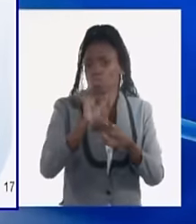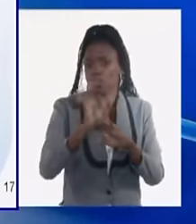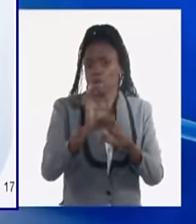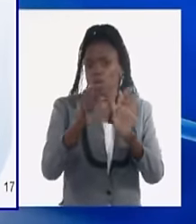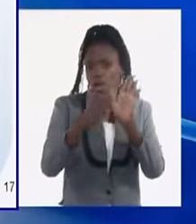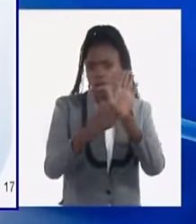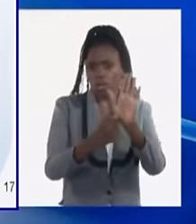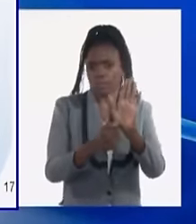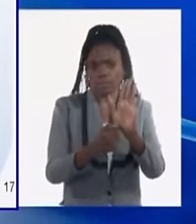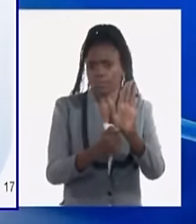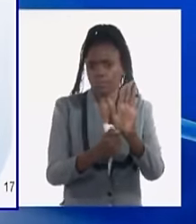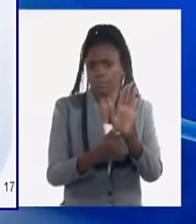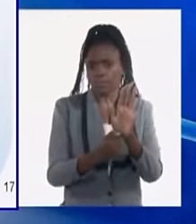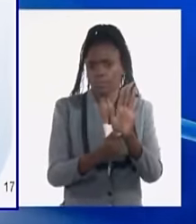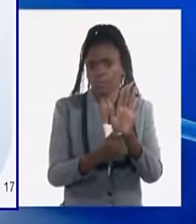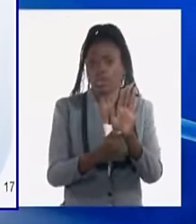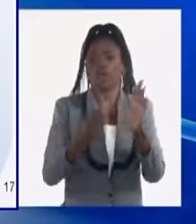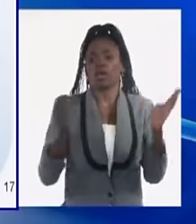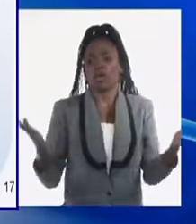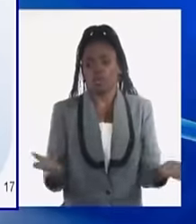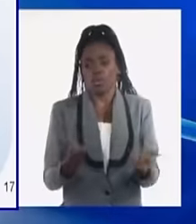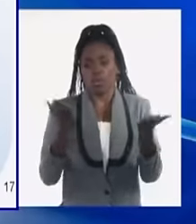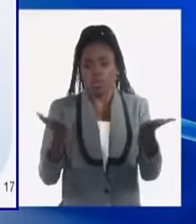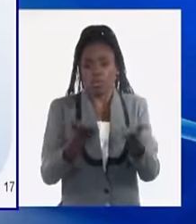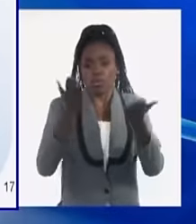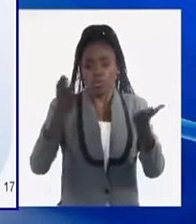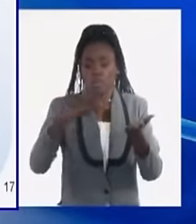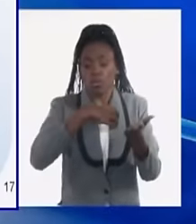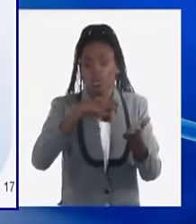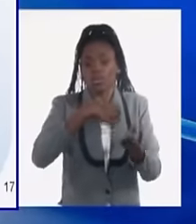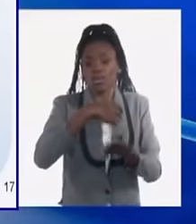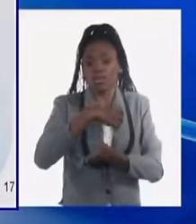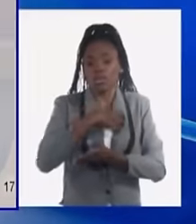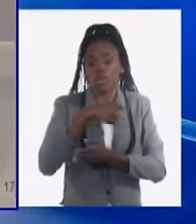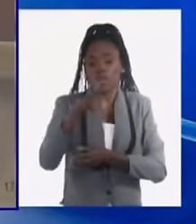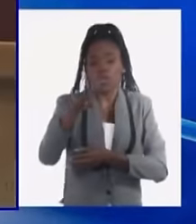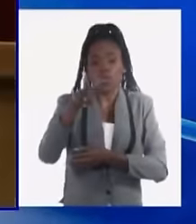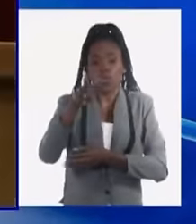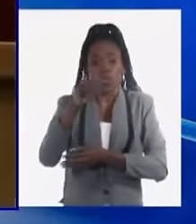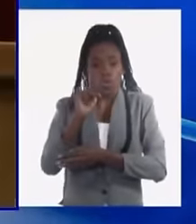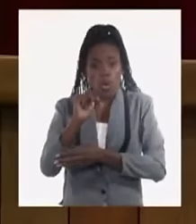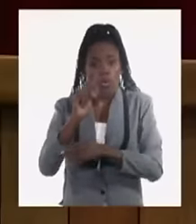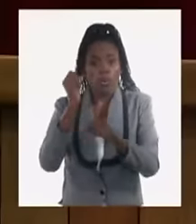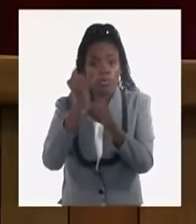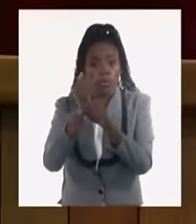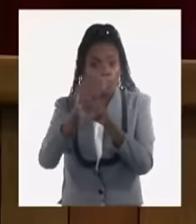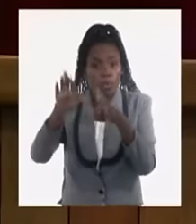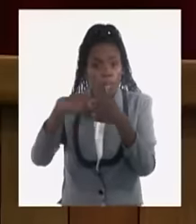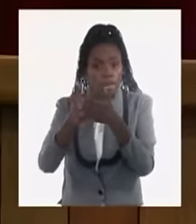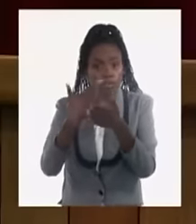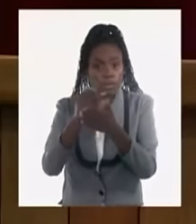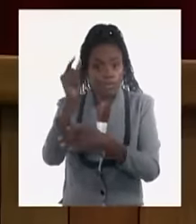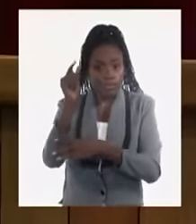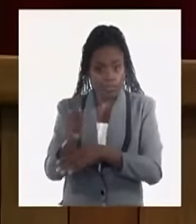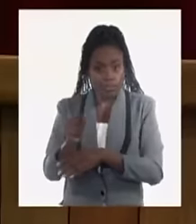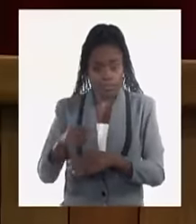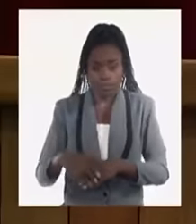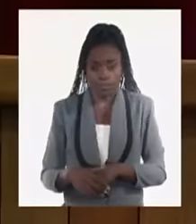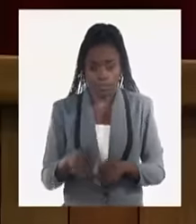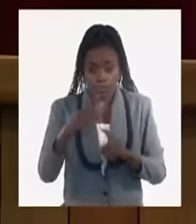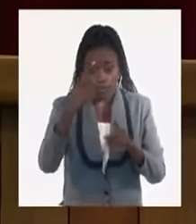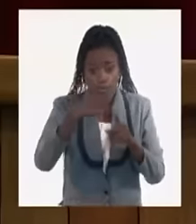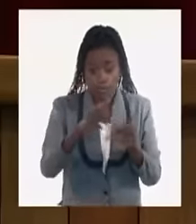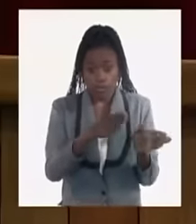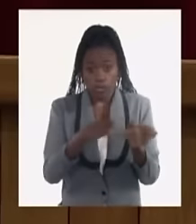correspondencia con el desarrollo que han tenido los nuevos actores económicos. Por otra parte,